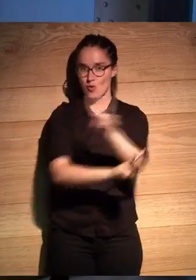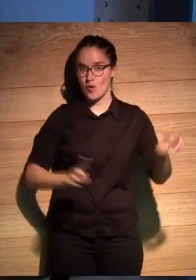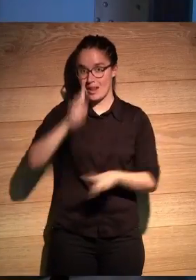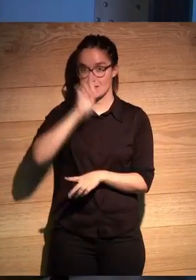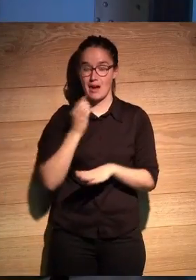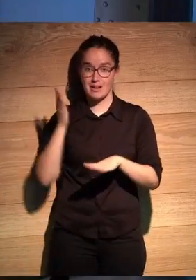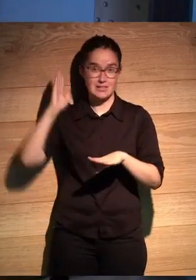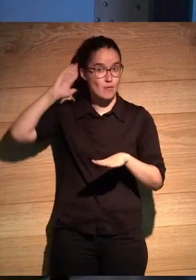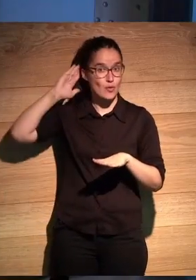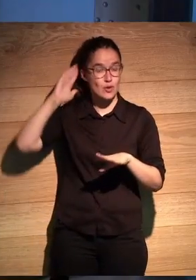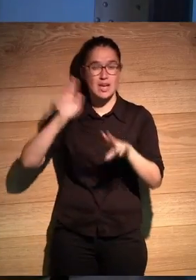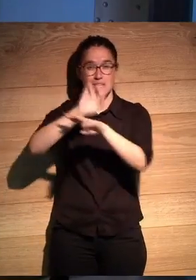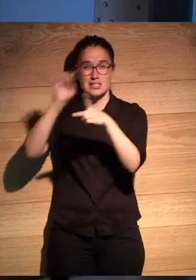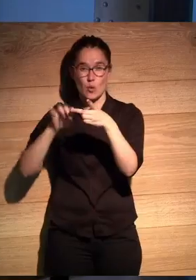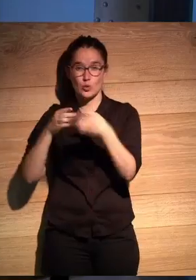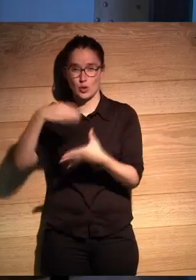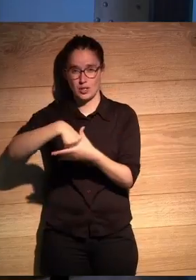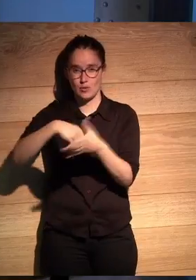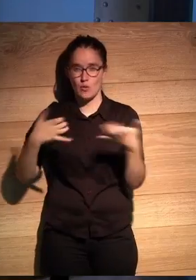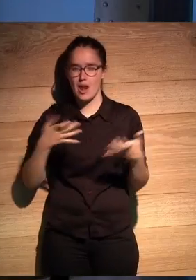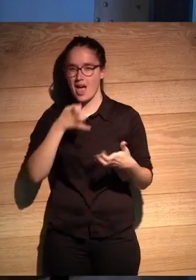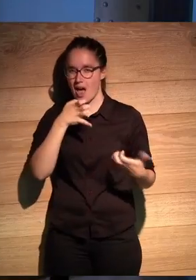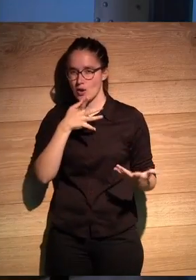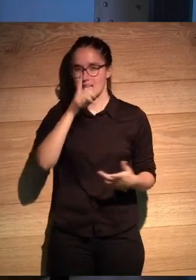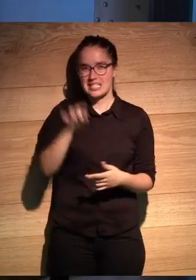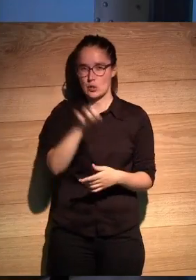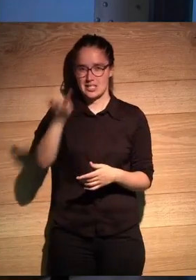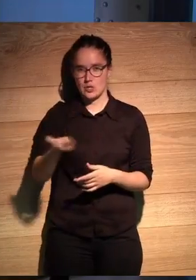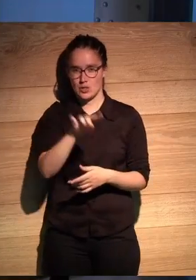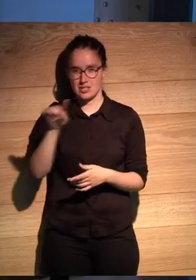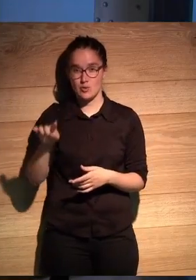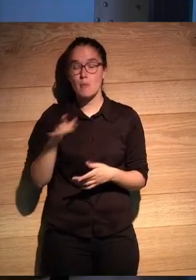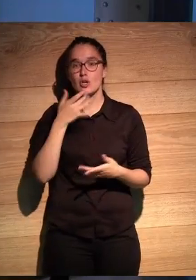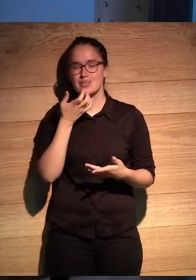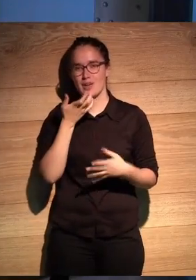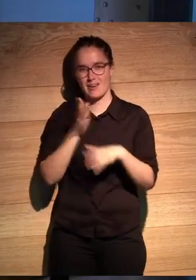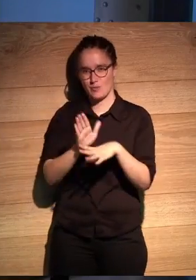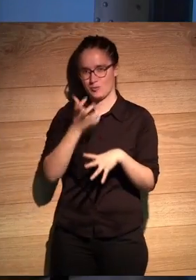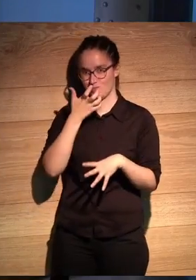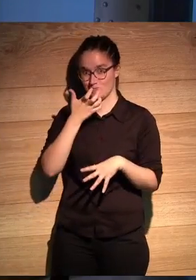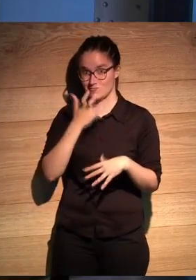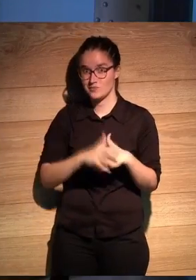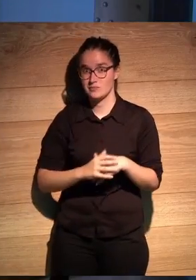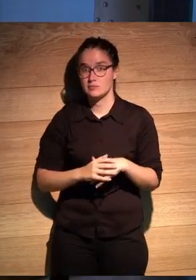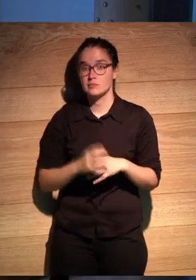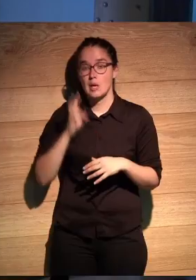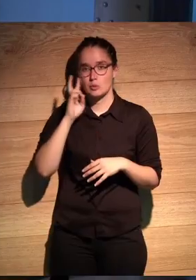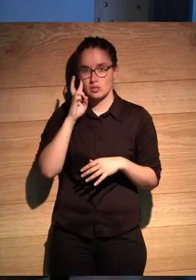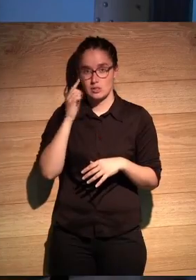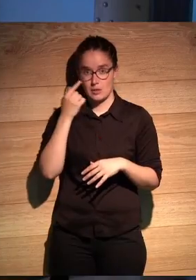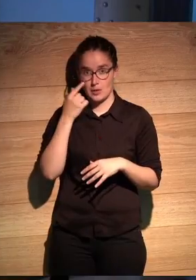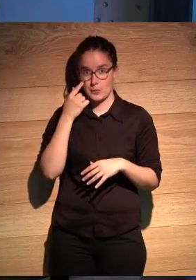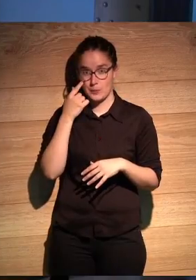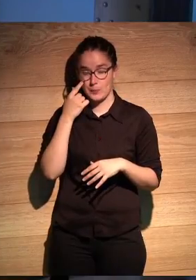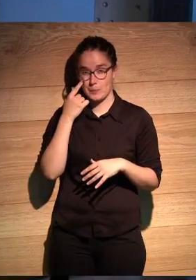fondo. En segundo lugar, vemos los contenidos, es decir, ahora vemos sí, no, sí, no, sí, no. Pero si nos vamos a un ejemplo, veremos que